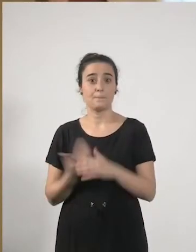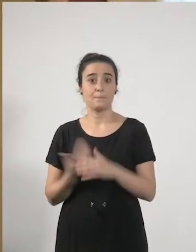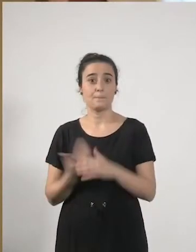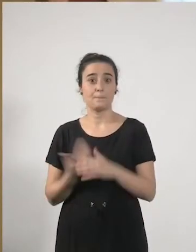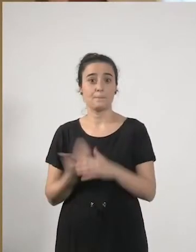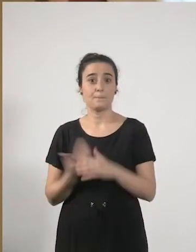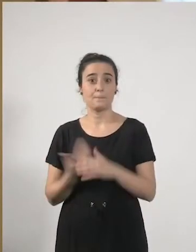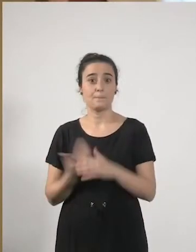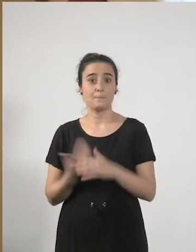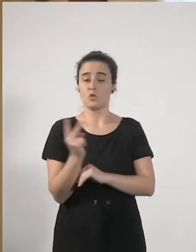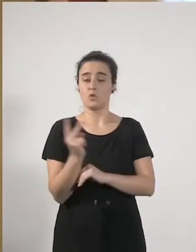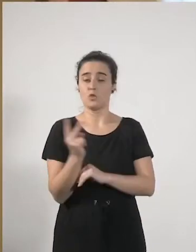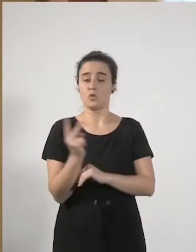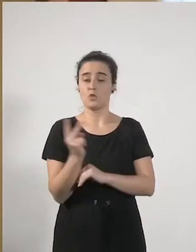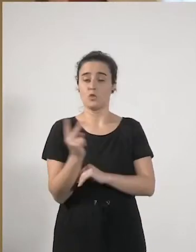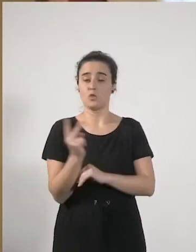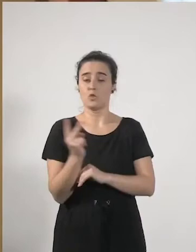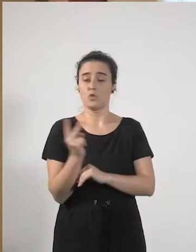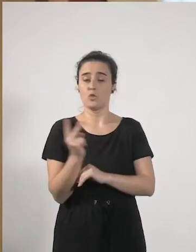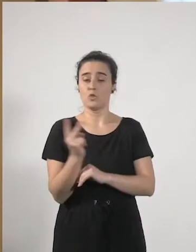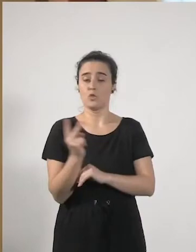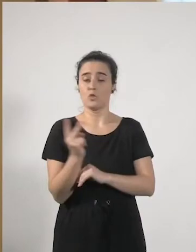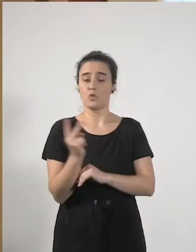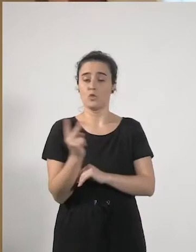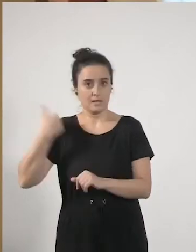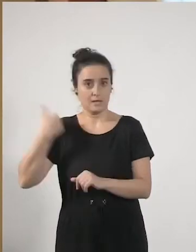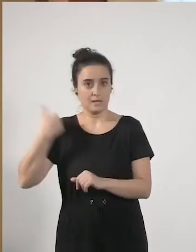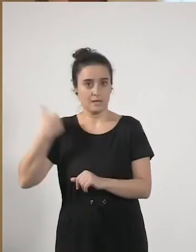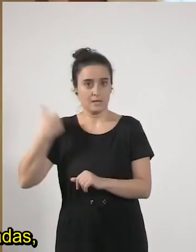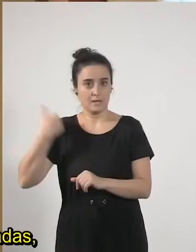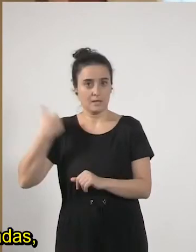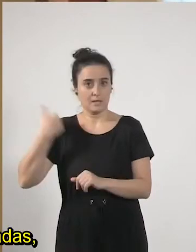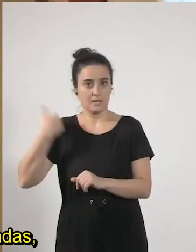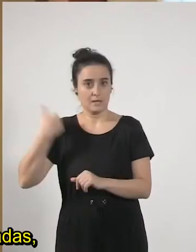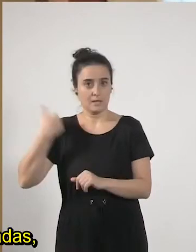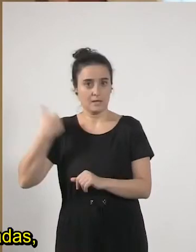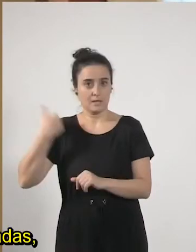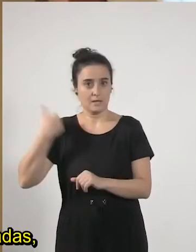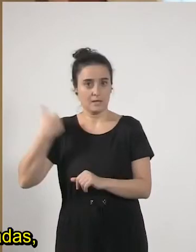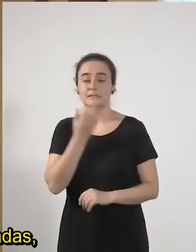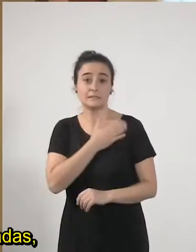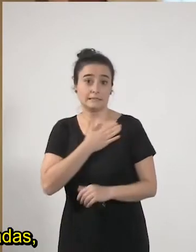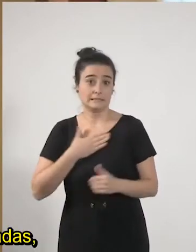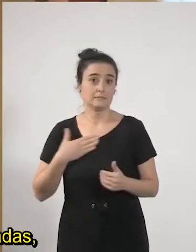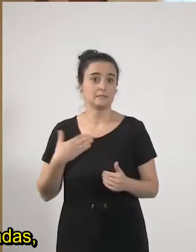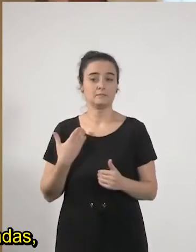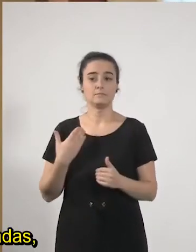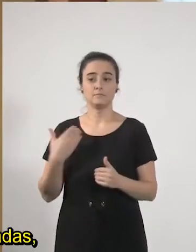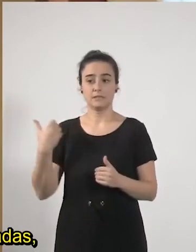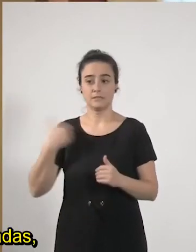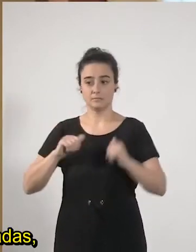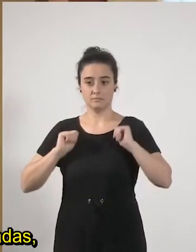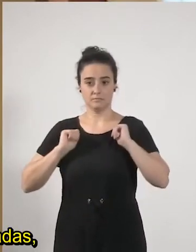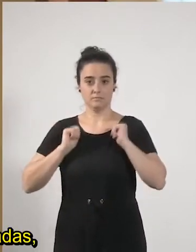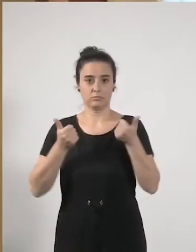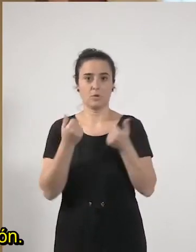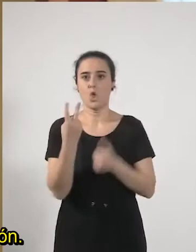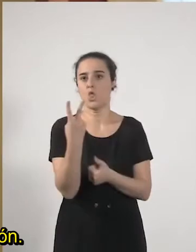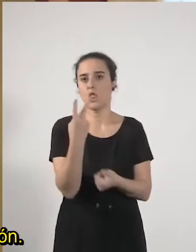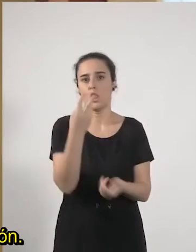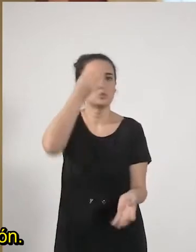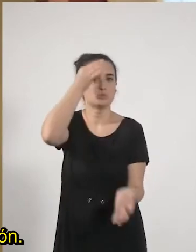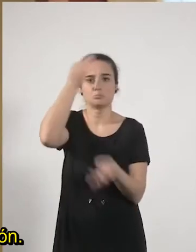dos pinceladas,